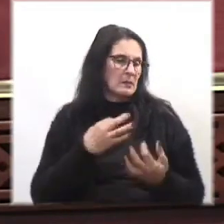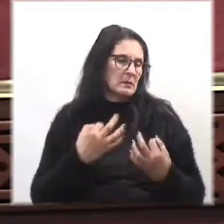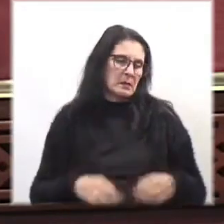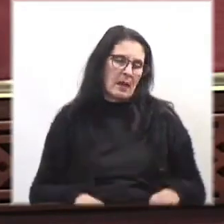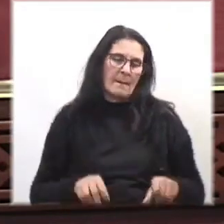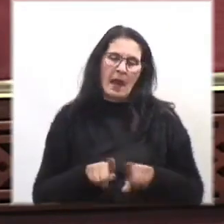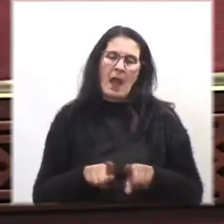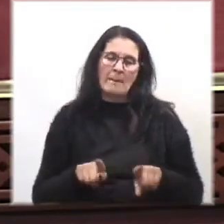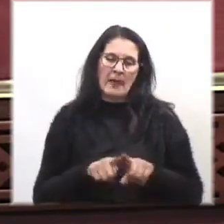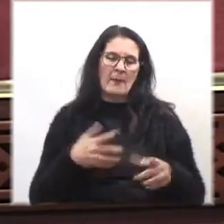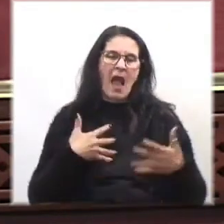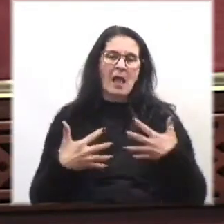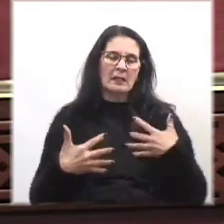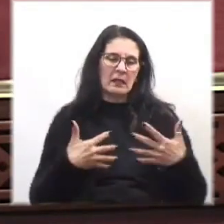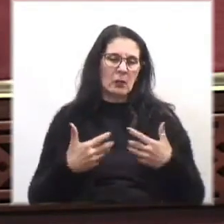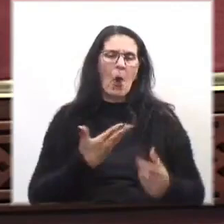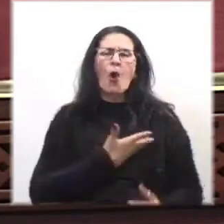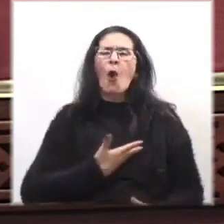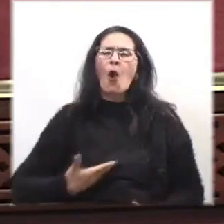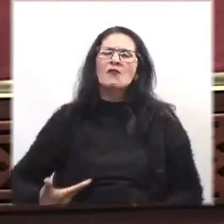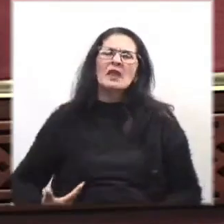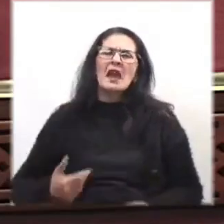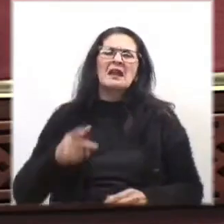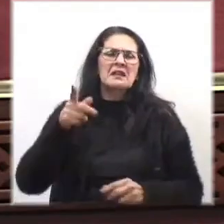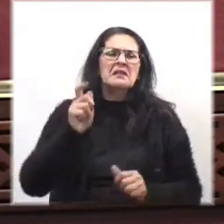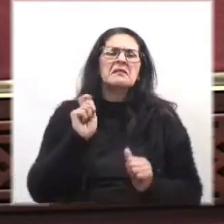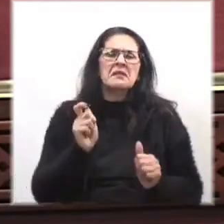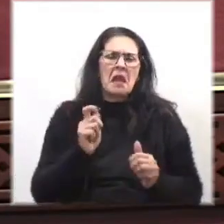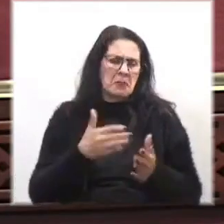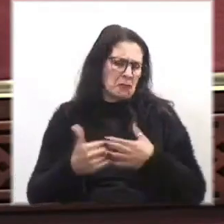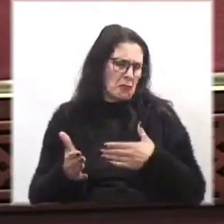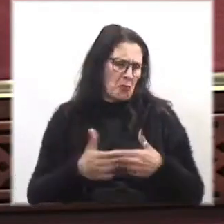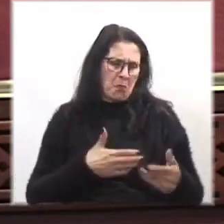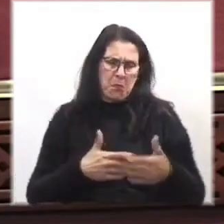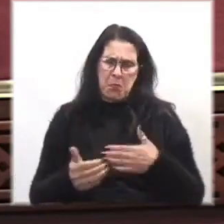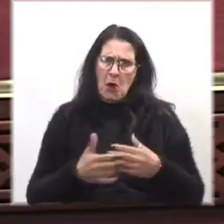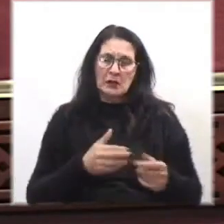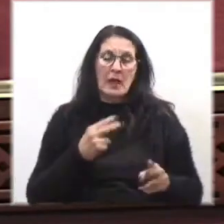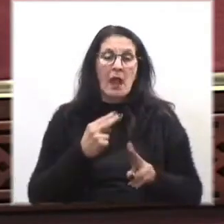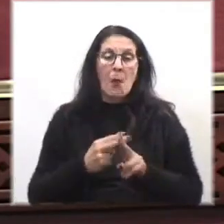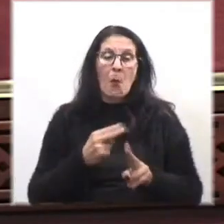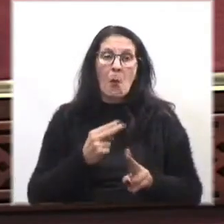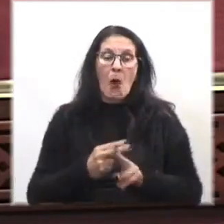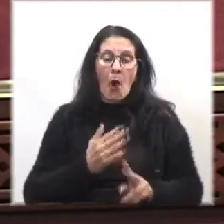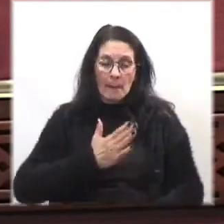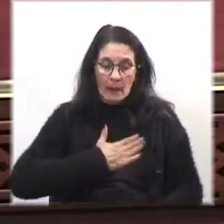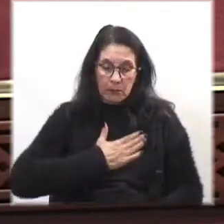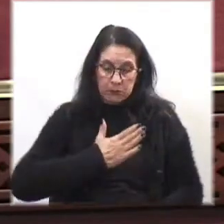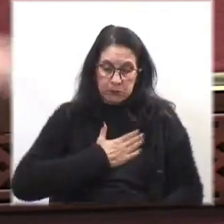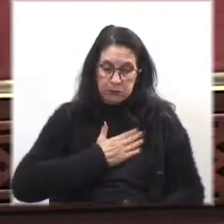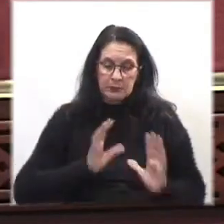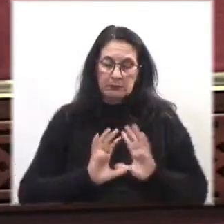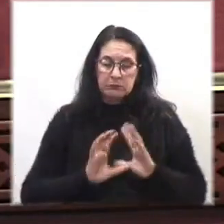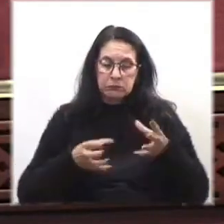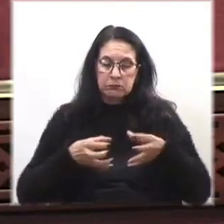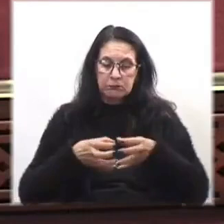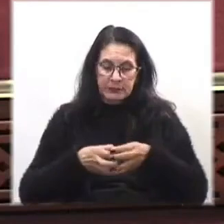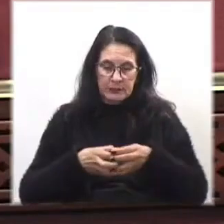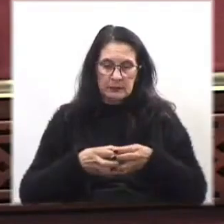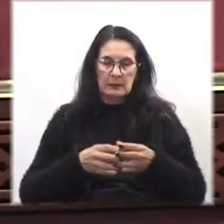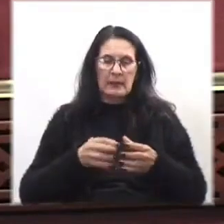actitud. Gobierne quien gobierne. En nombre del peripartido ecologista.